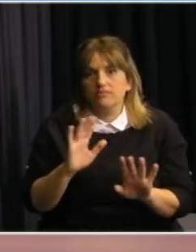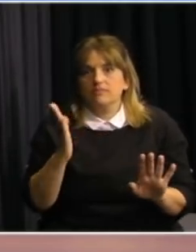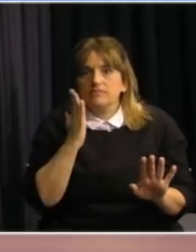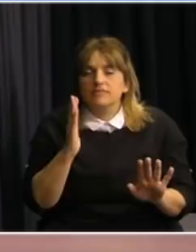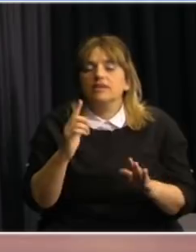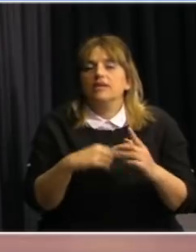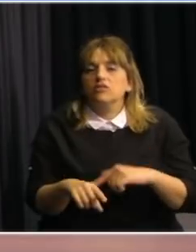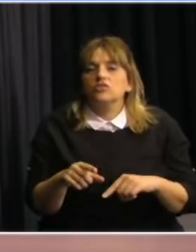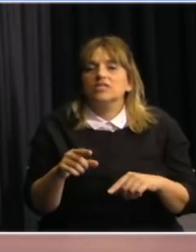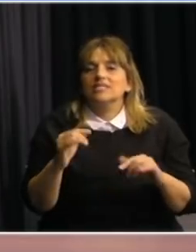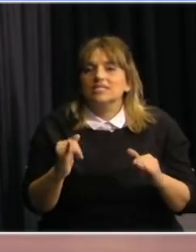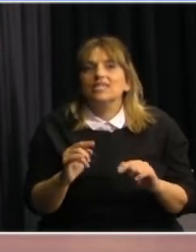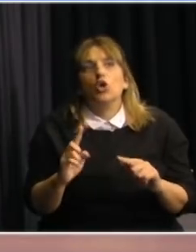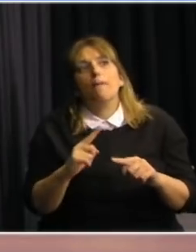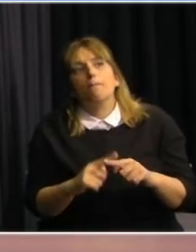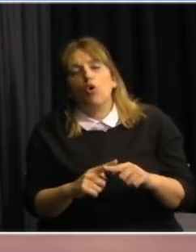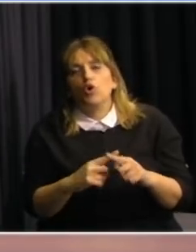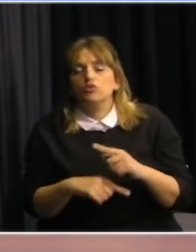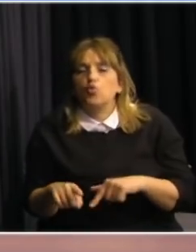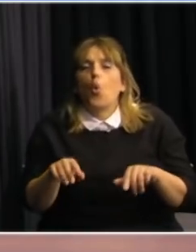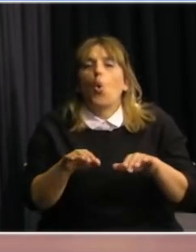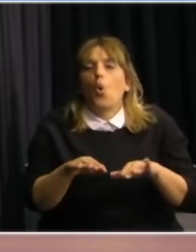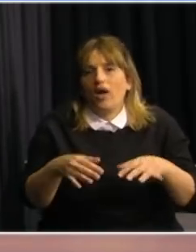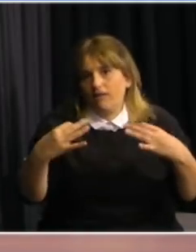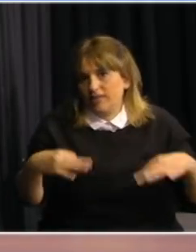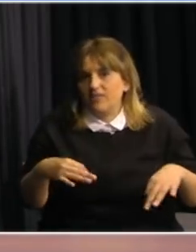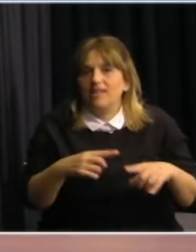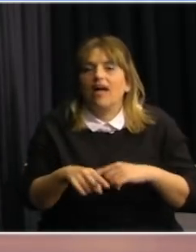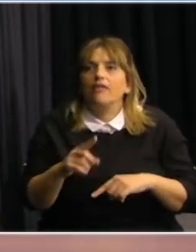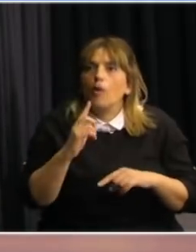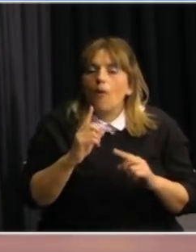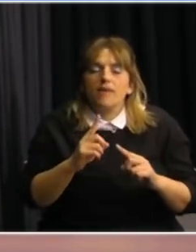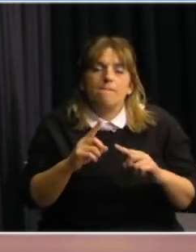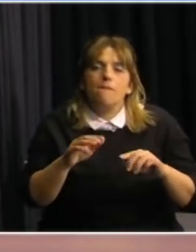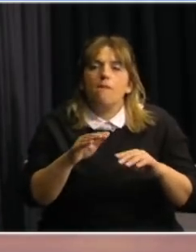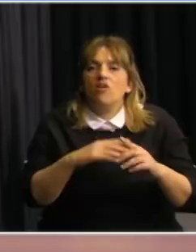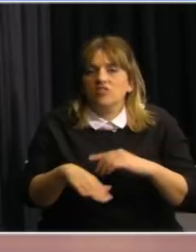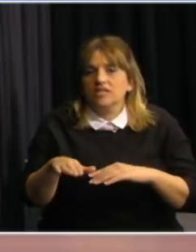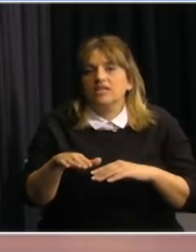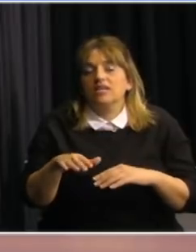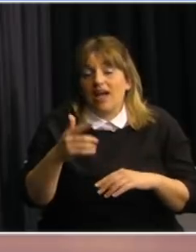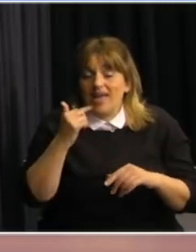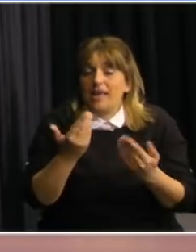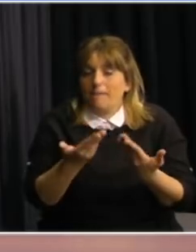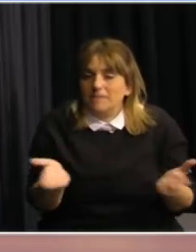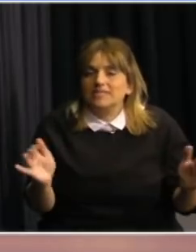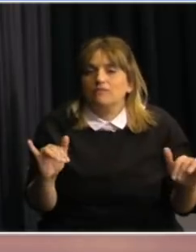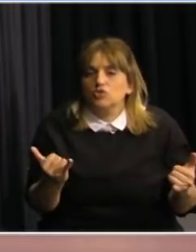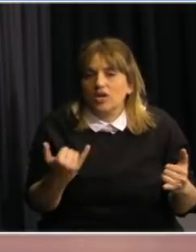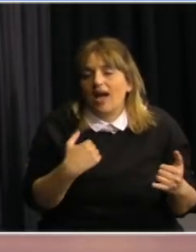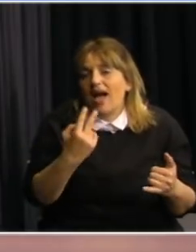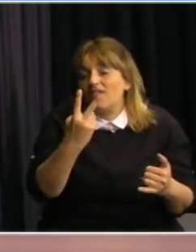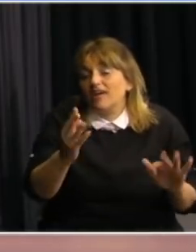No solamente nos importaba la estabilidad, sino estabilidad en qué nivel, estabilidad en un nivel bajo. Y para eso empezamos a mirar un